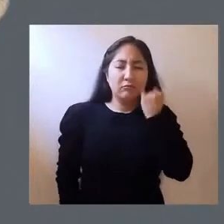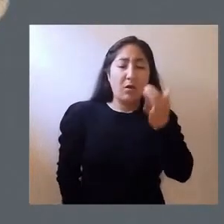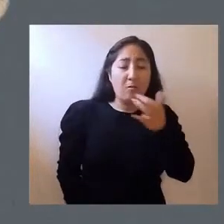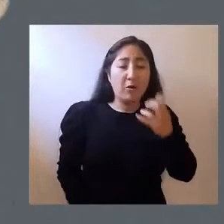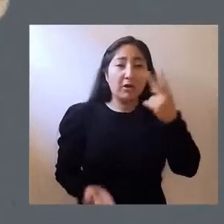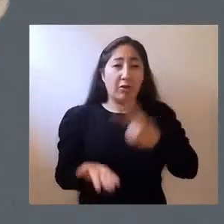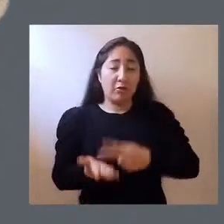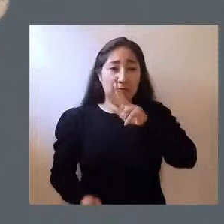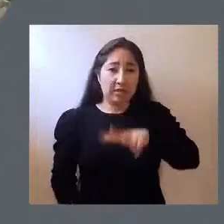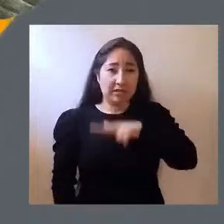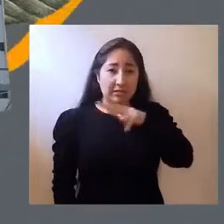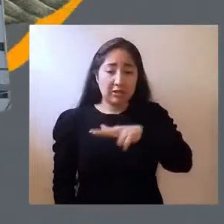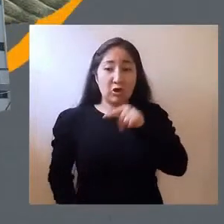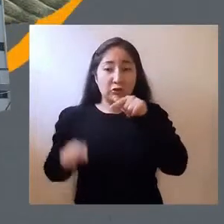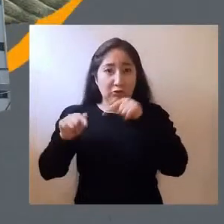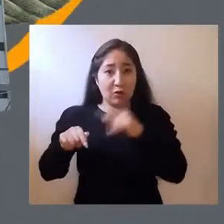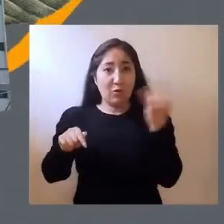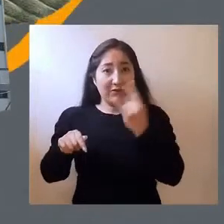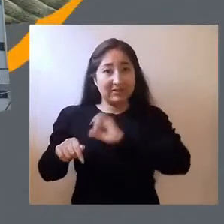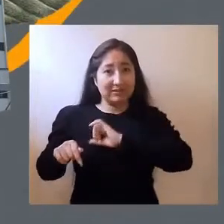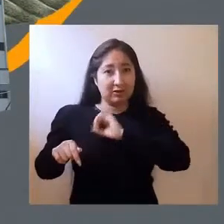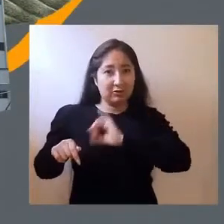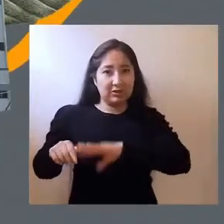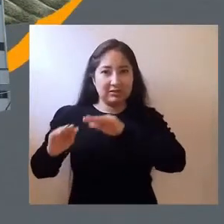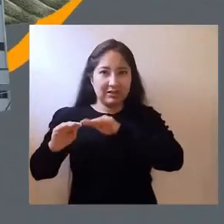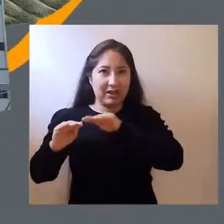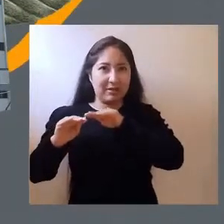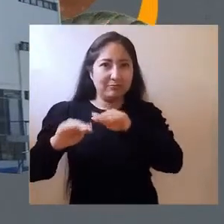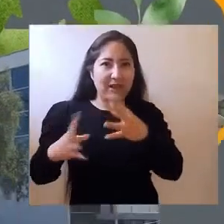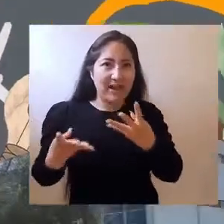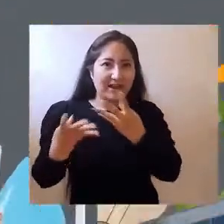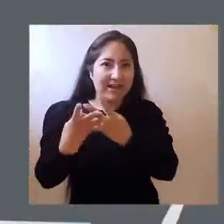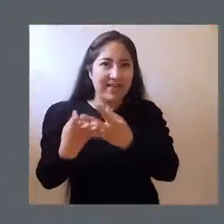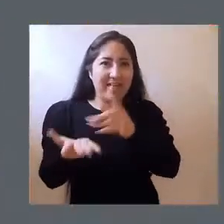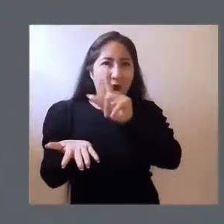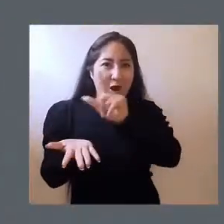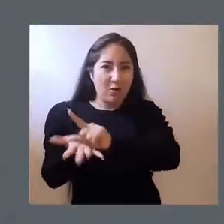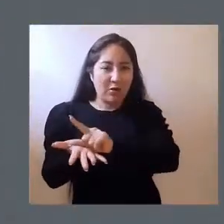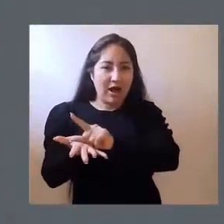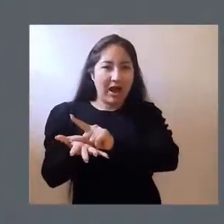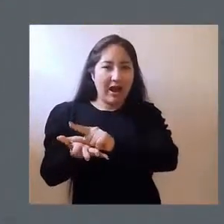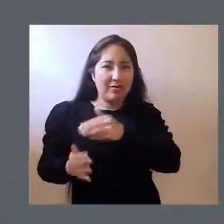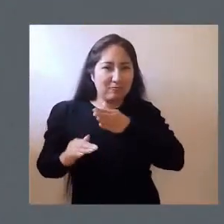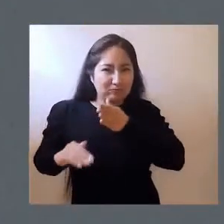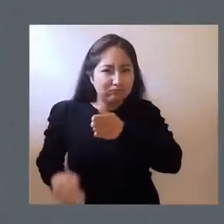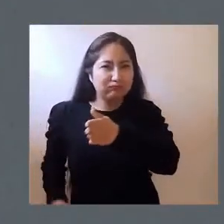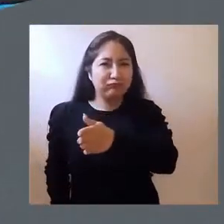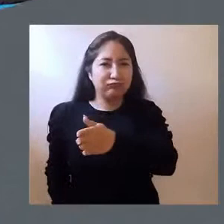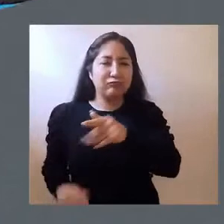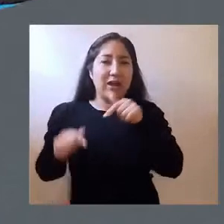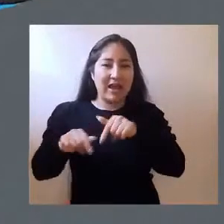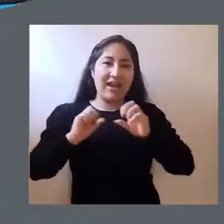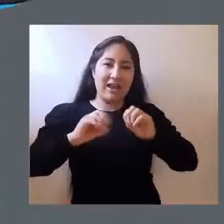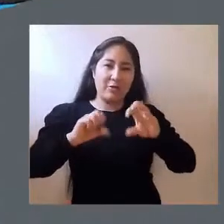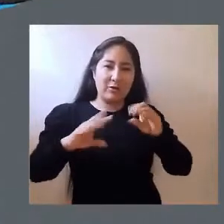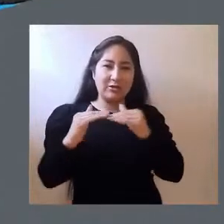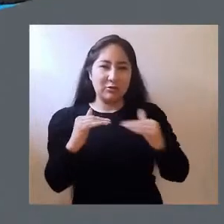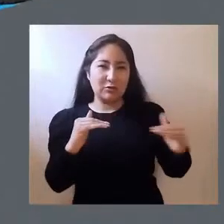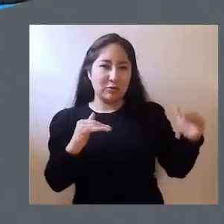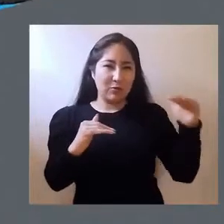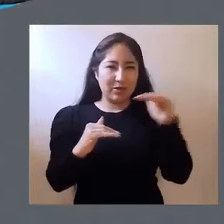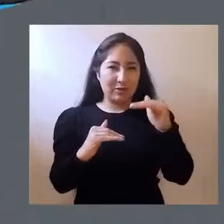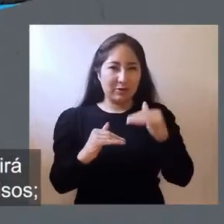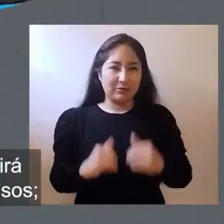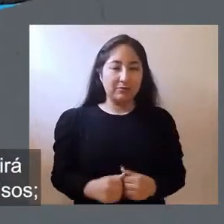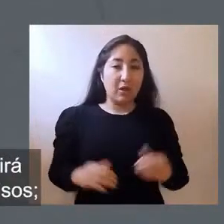2018 la USACH es parte de la red Campus Sustentable, dedicada a la promoción de la sustentabilidad en la educación superior.